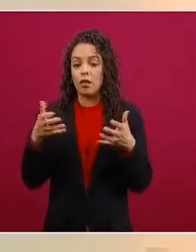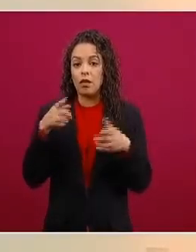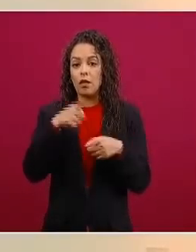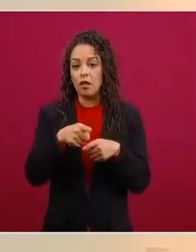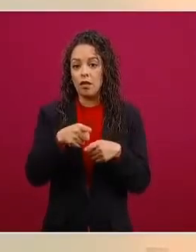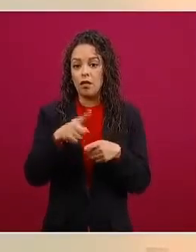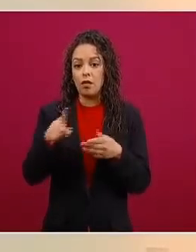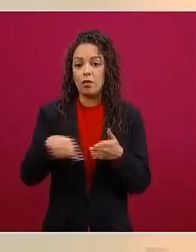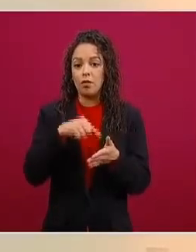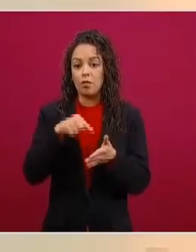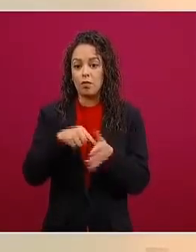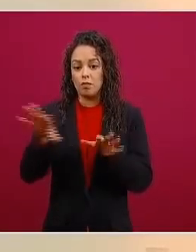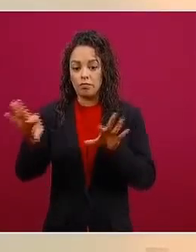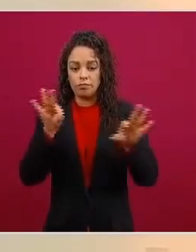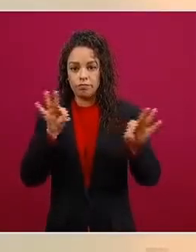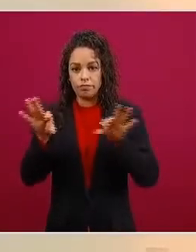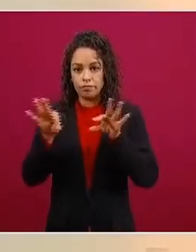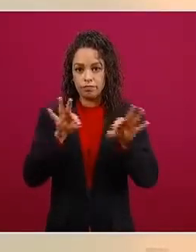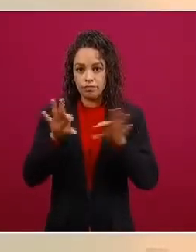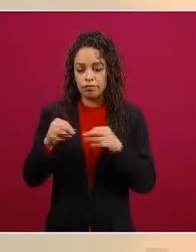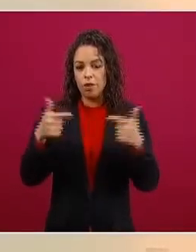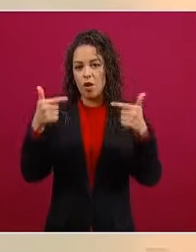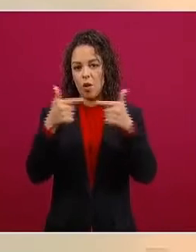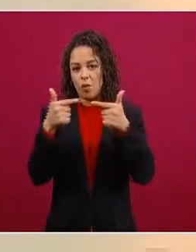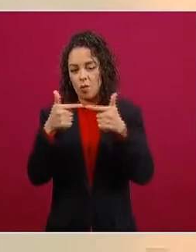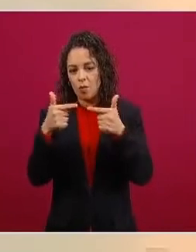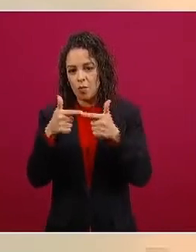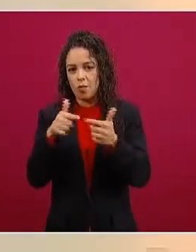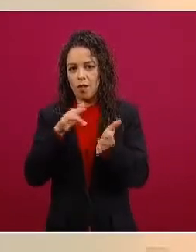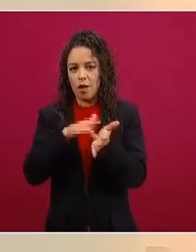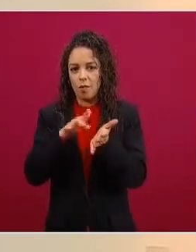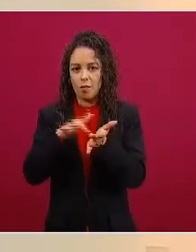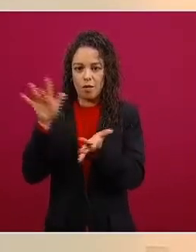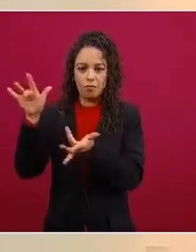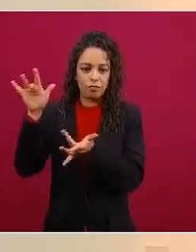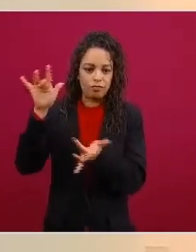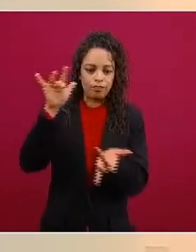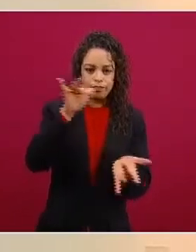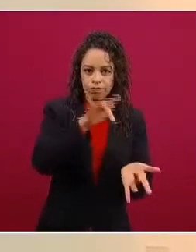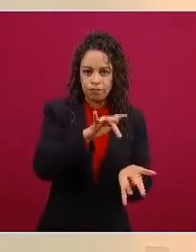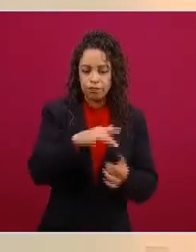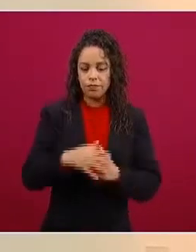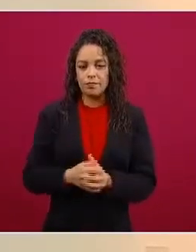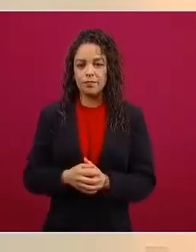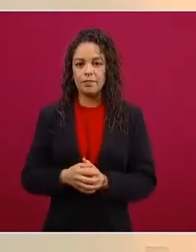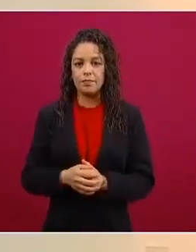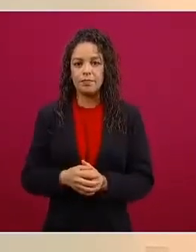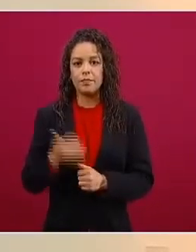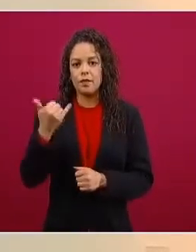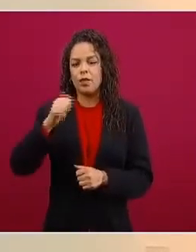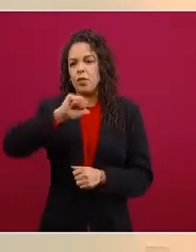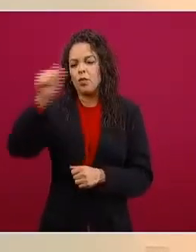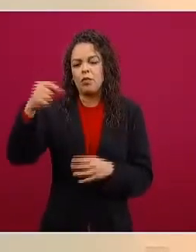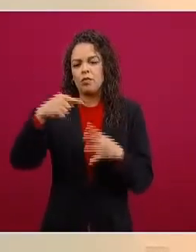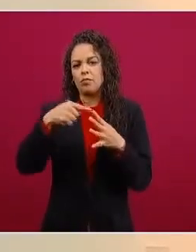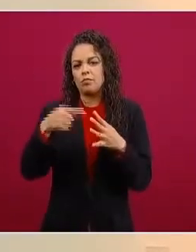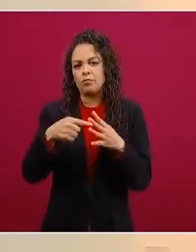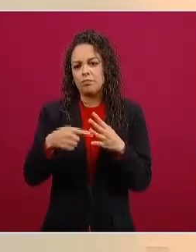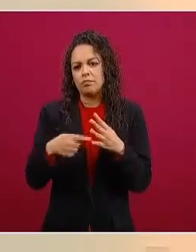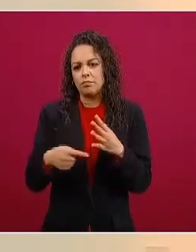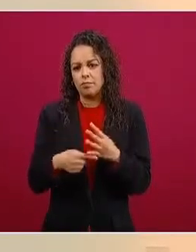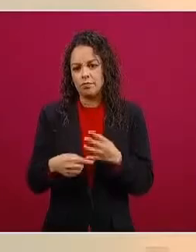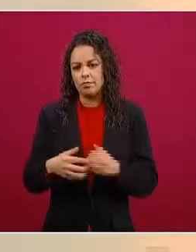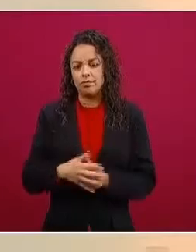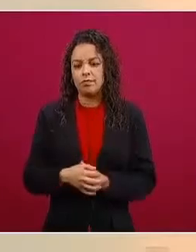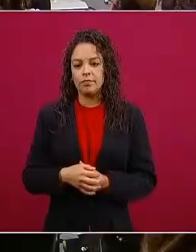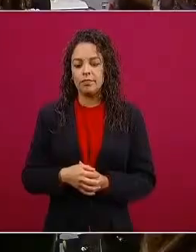de las de Google de el IOS como de otras mediciones que hay de las